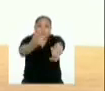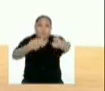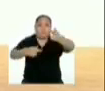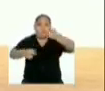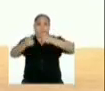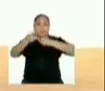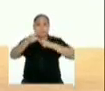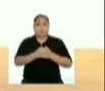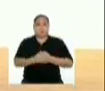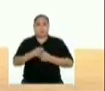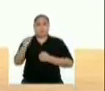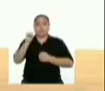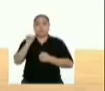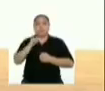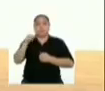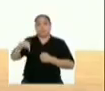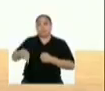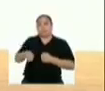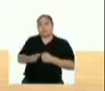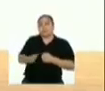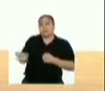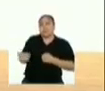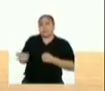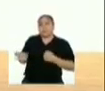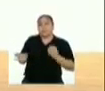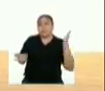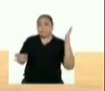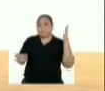Regresamos y hacemos lo mismo hacia el otro lado.